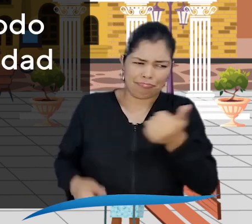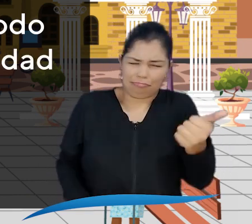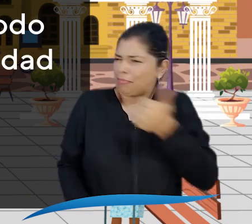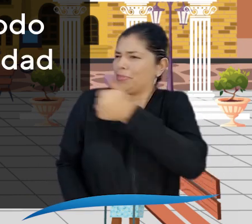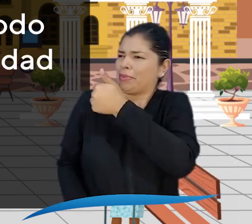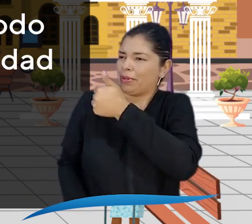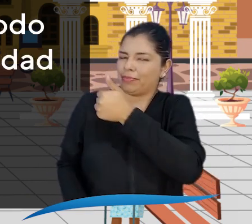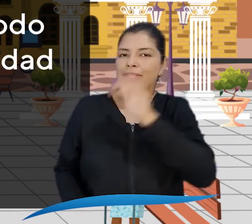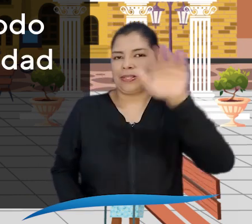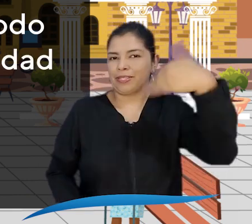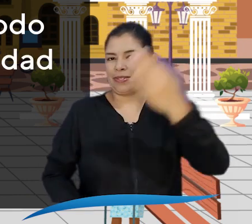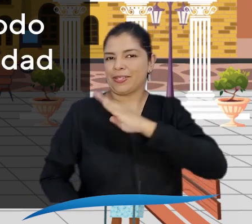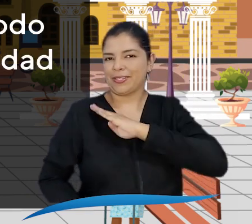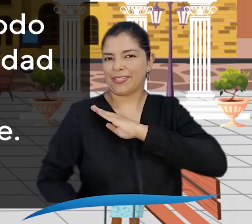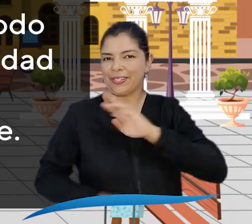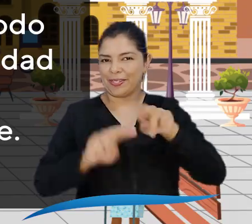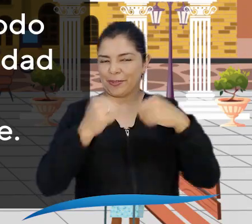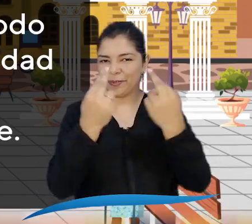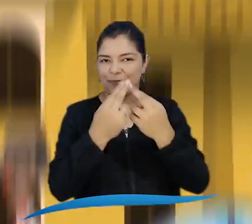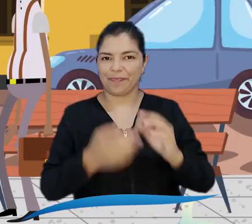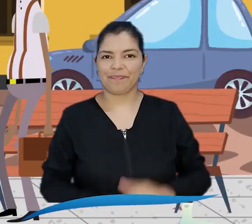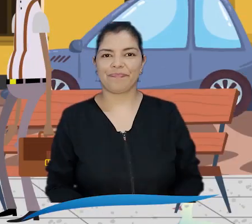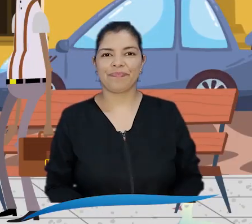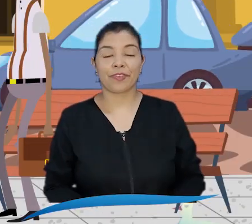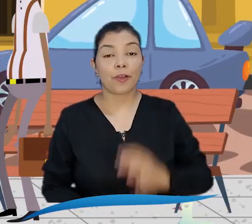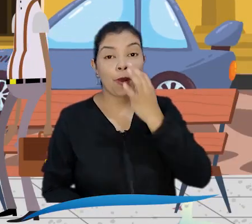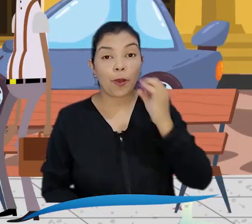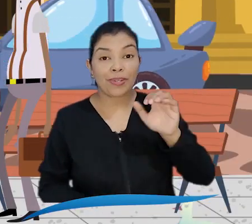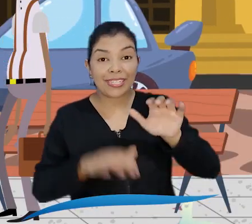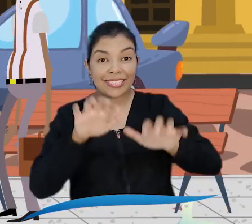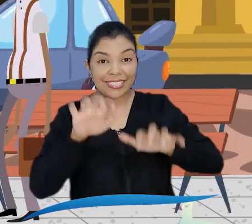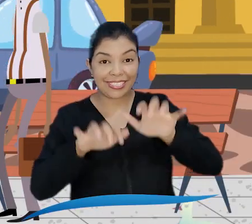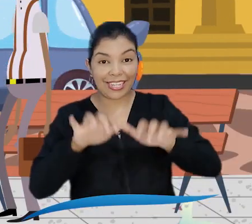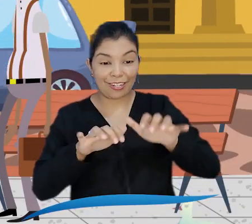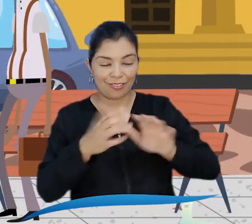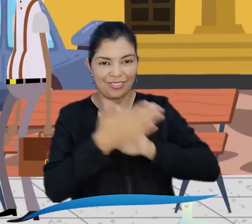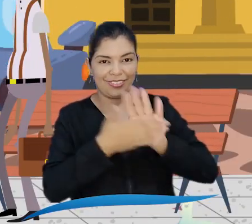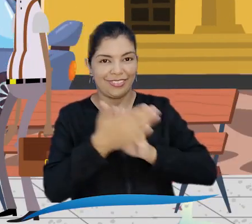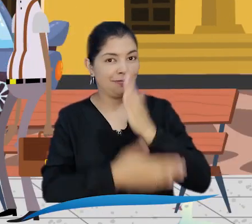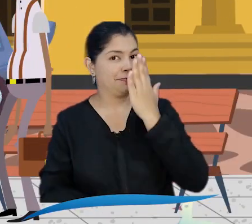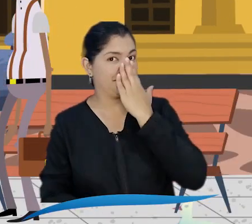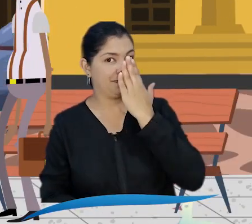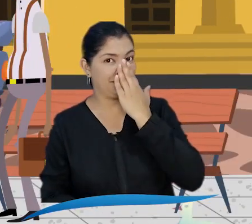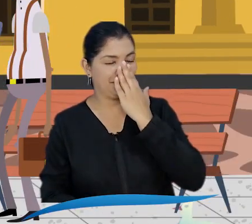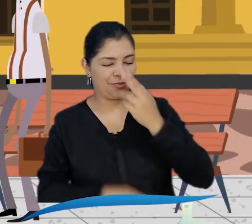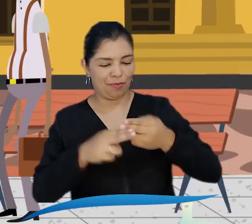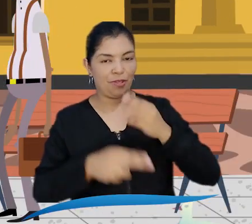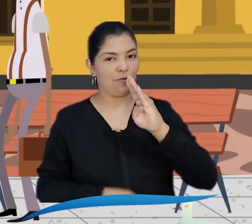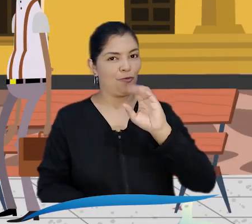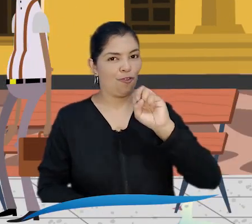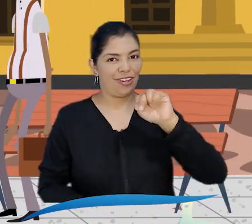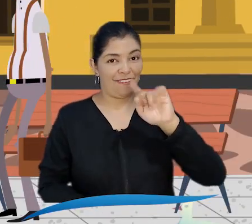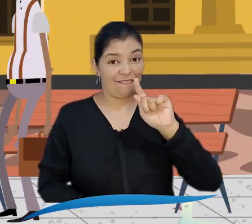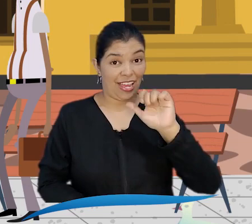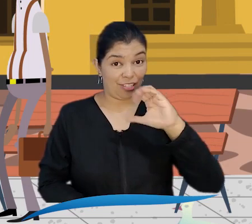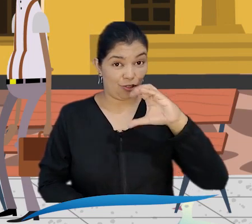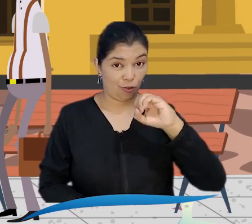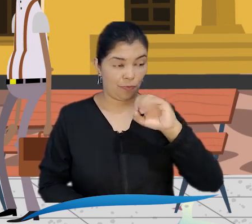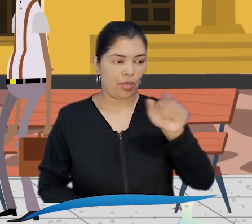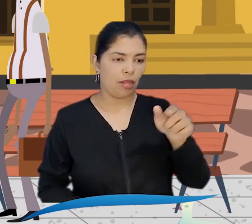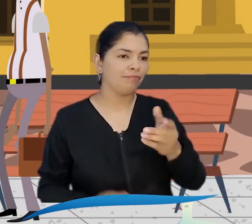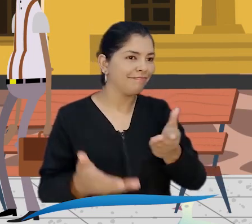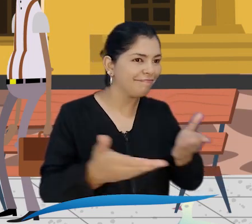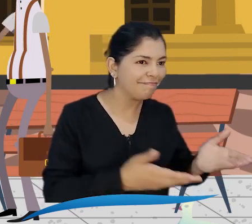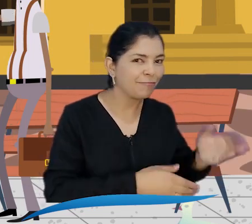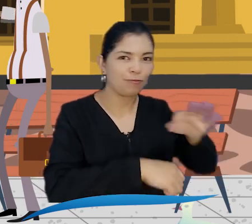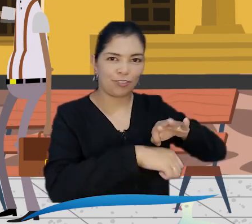bien. Se agenda una reunión con el señor alcalde. El señor secretario, don Bonifacio, recibe al equipo de la Fundación Arcángeles